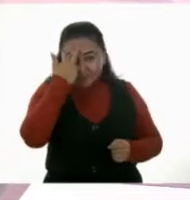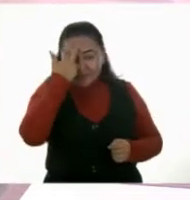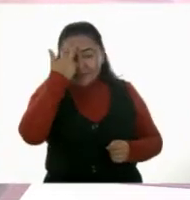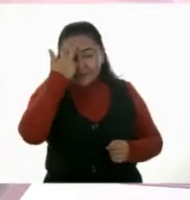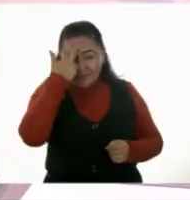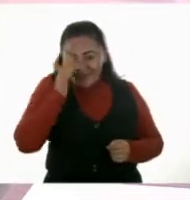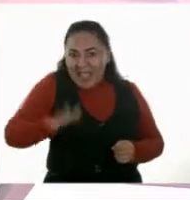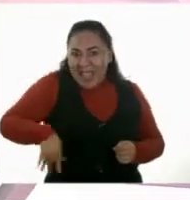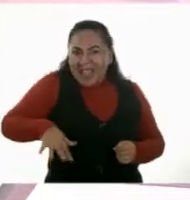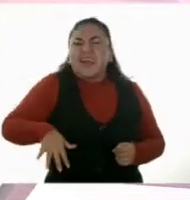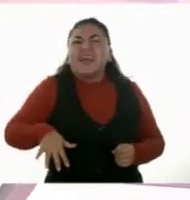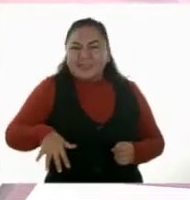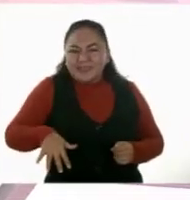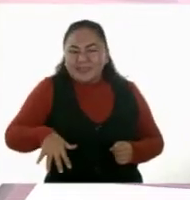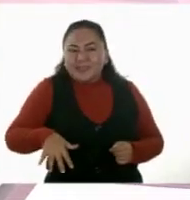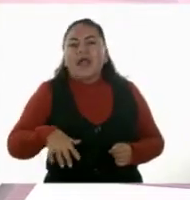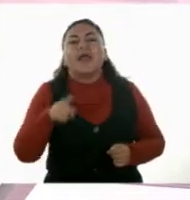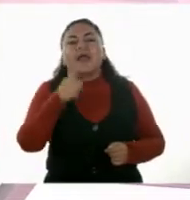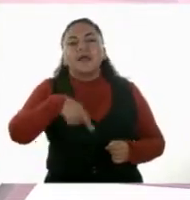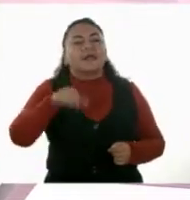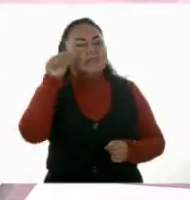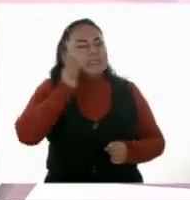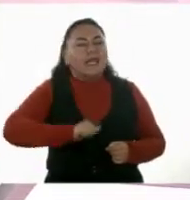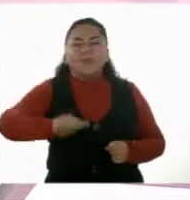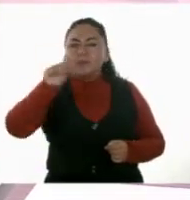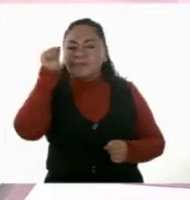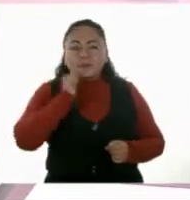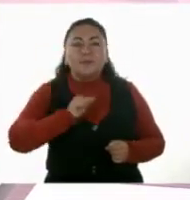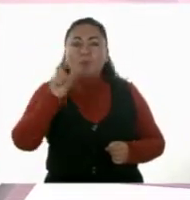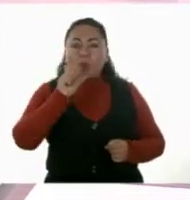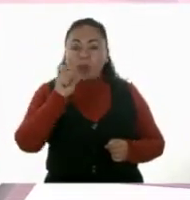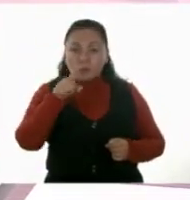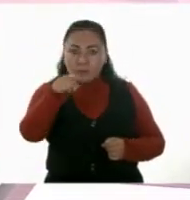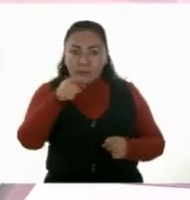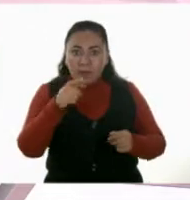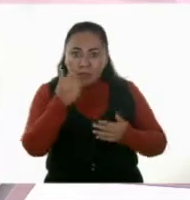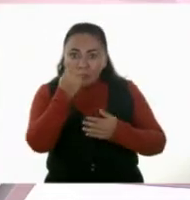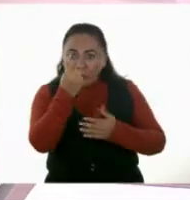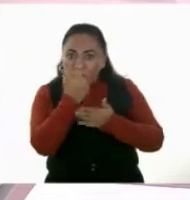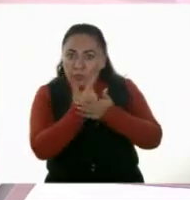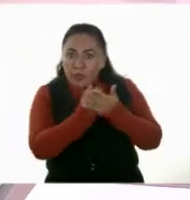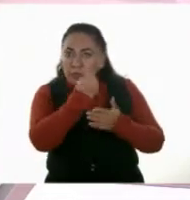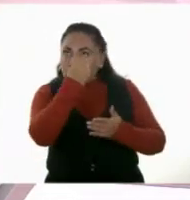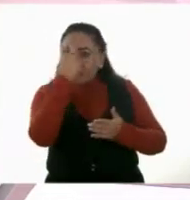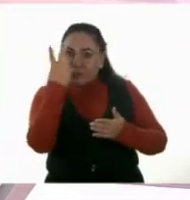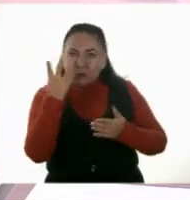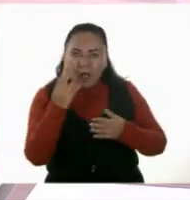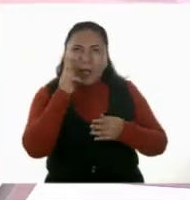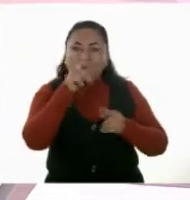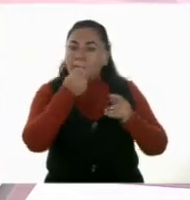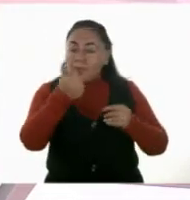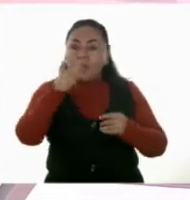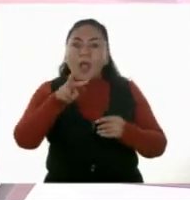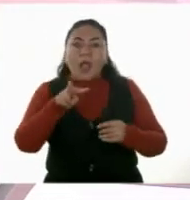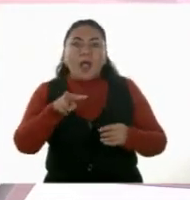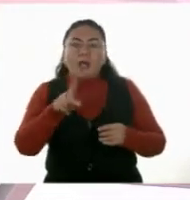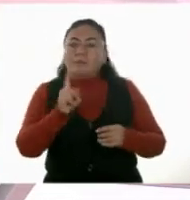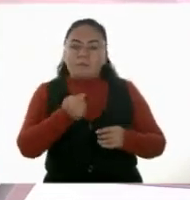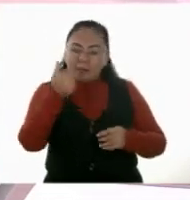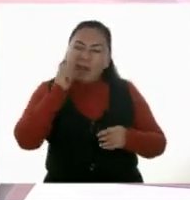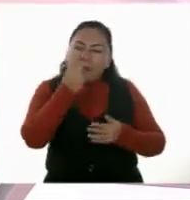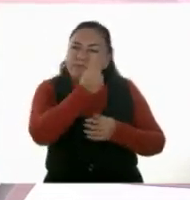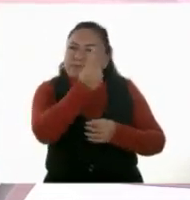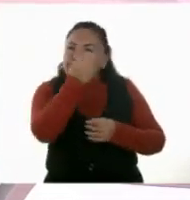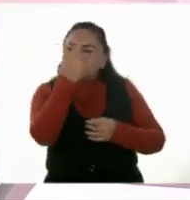lo que hicimos es lo que siempre debemos de realizar cuando tenemos que contar. Contar los elementos, verificarlos